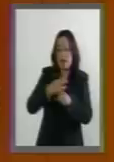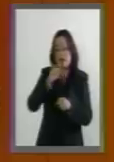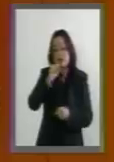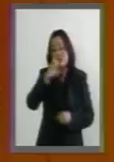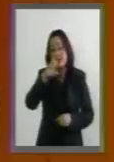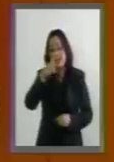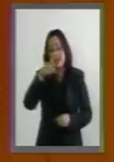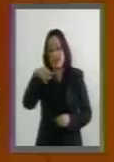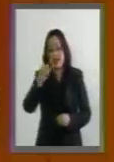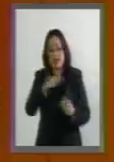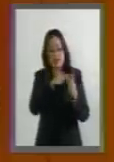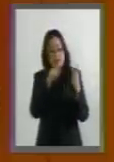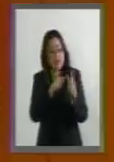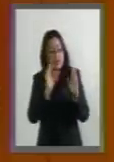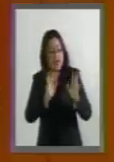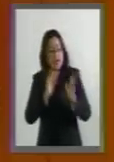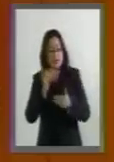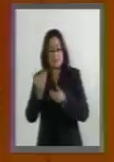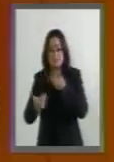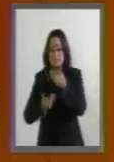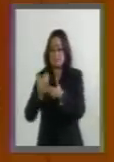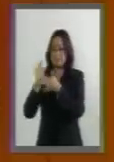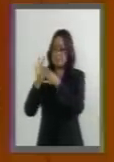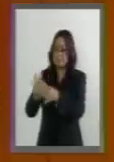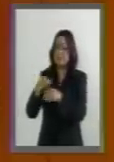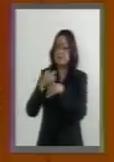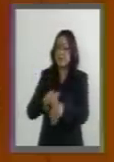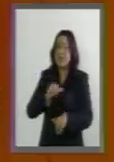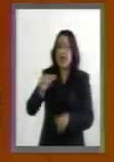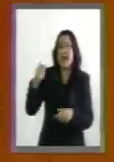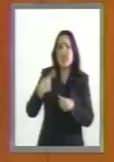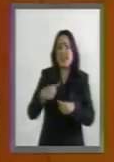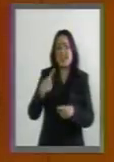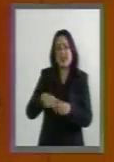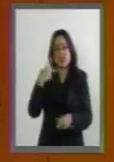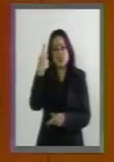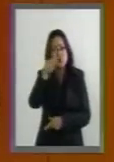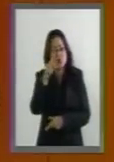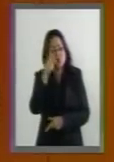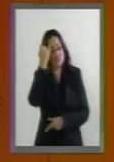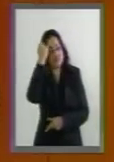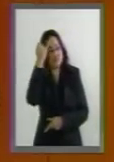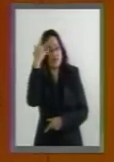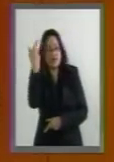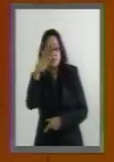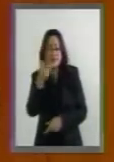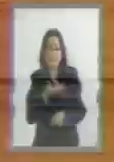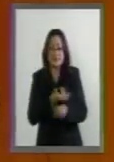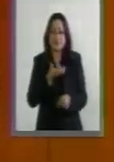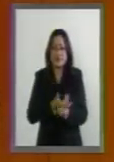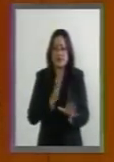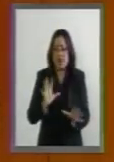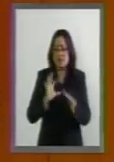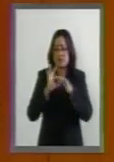ya están al servicio de los intereses norteamericanos, ya,